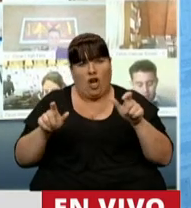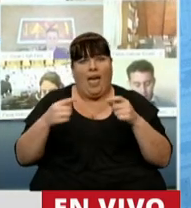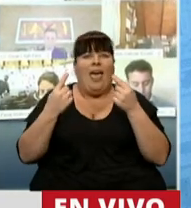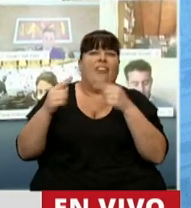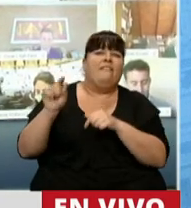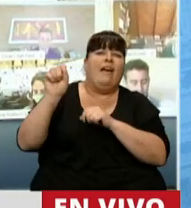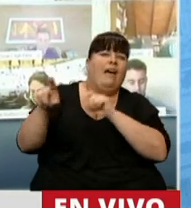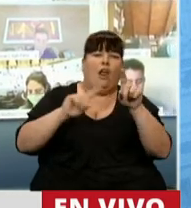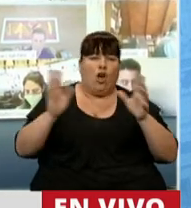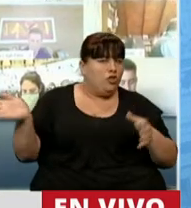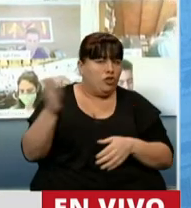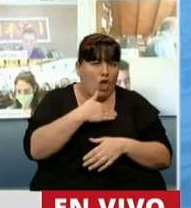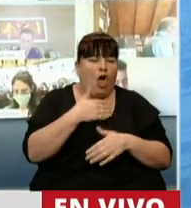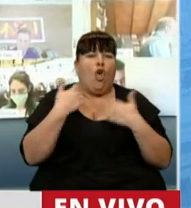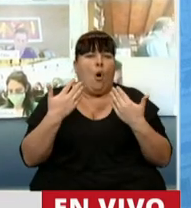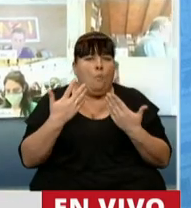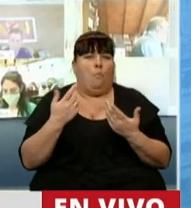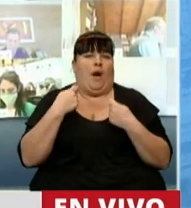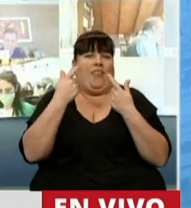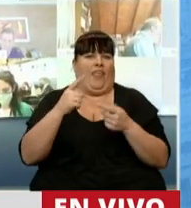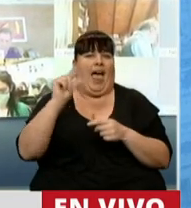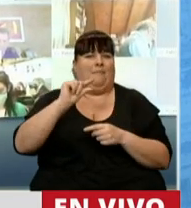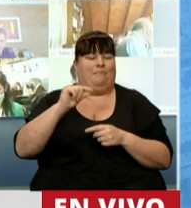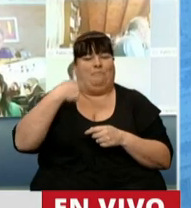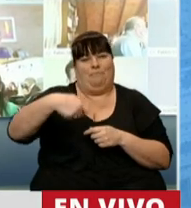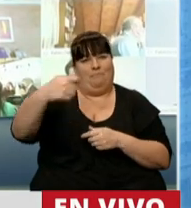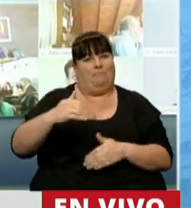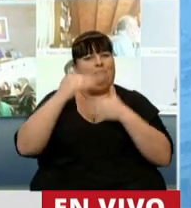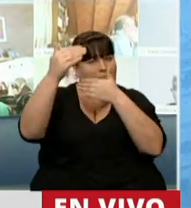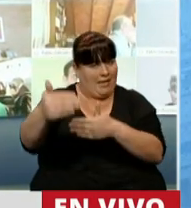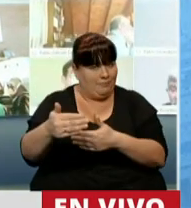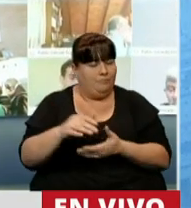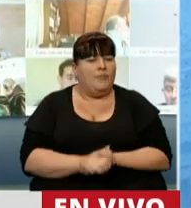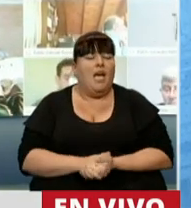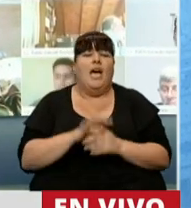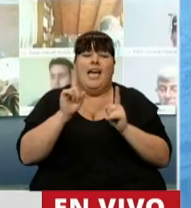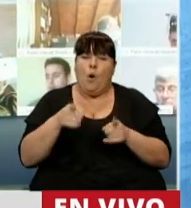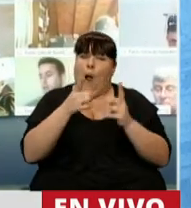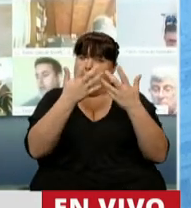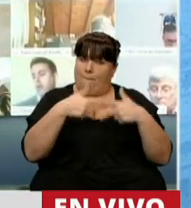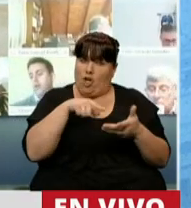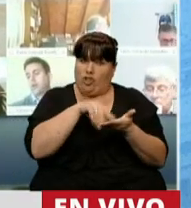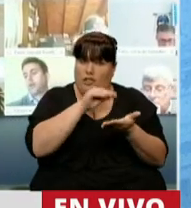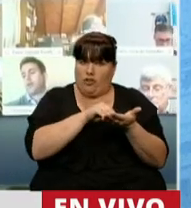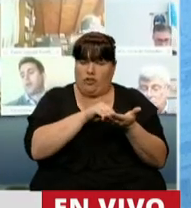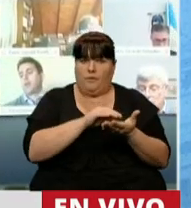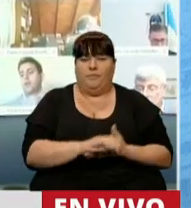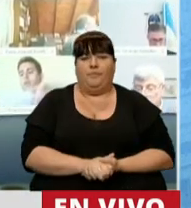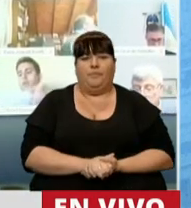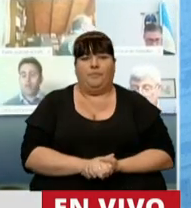distinción pudieran acceder a esta moratoria. Sin embargo, en el proyecto que